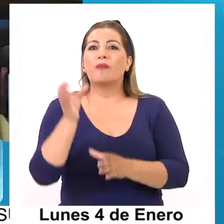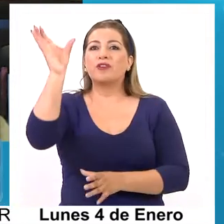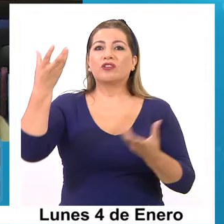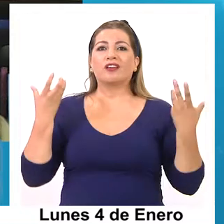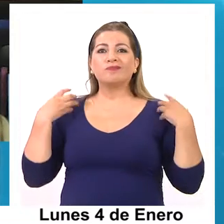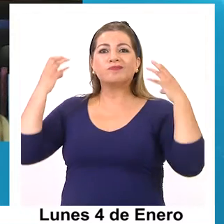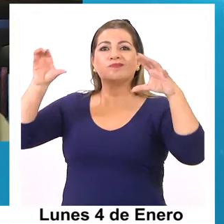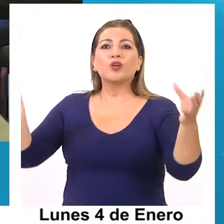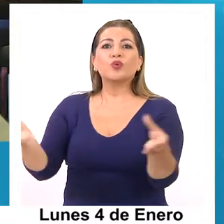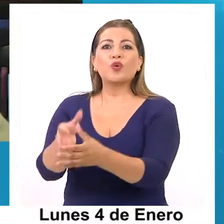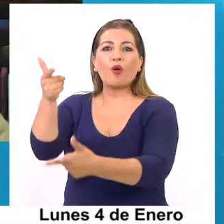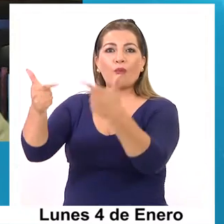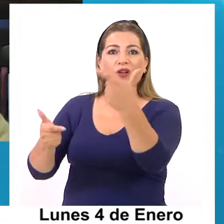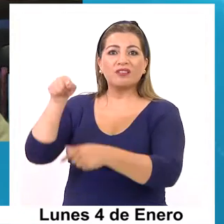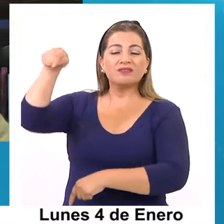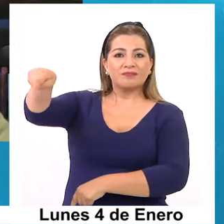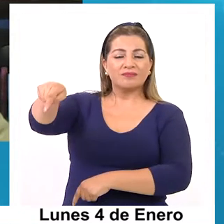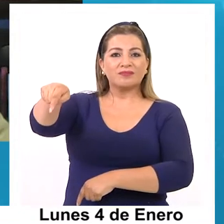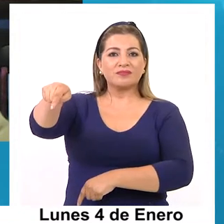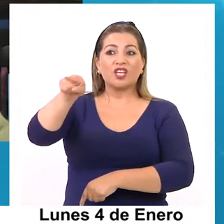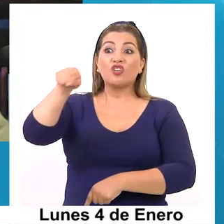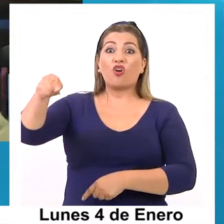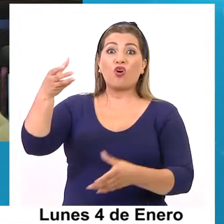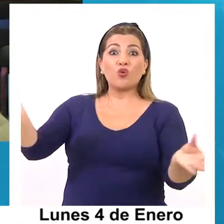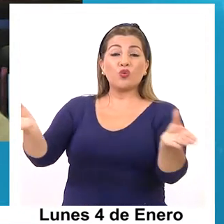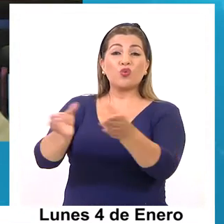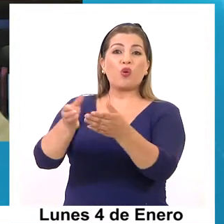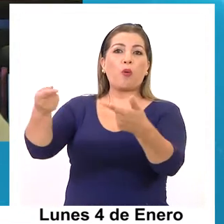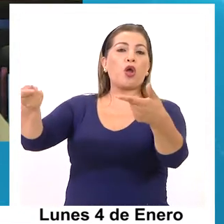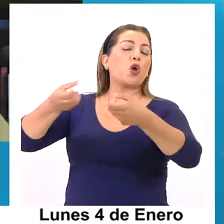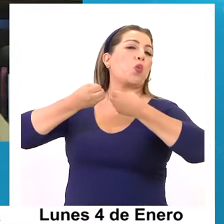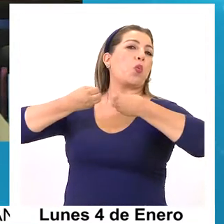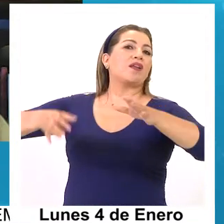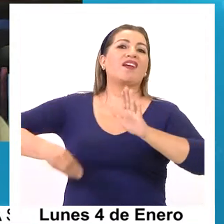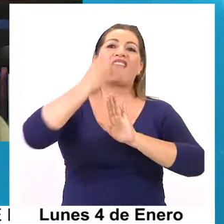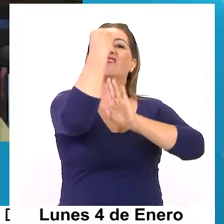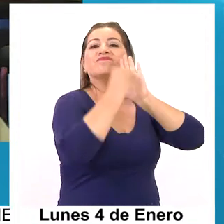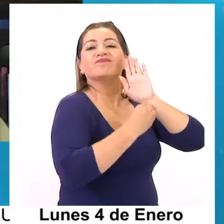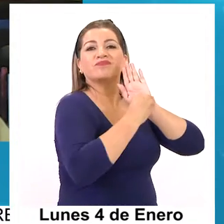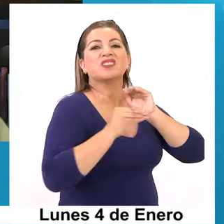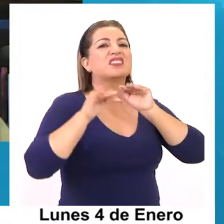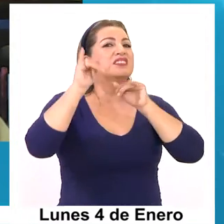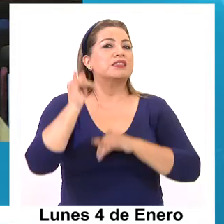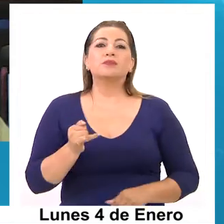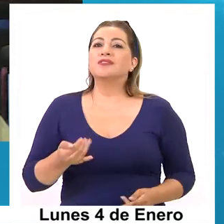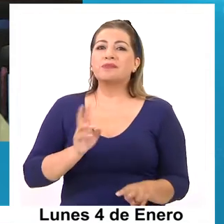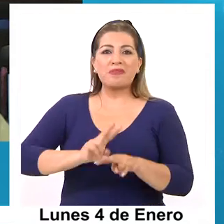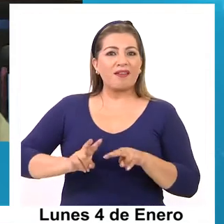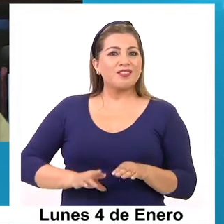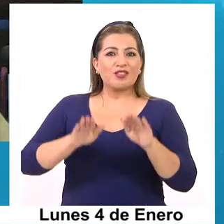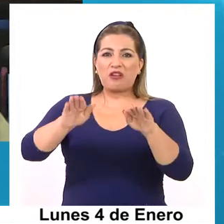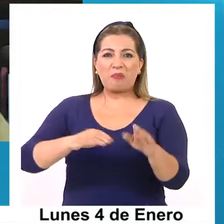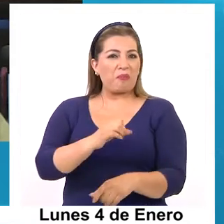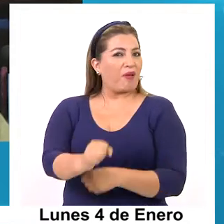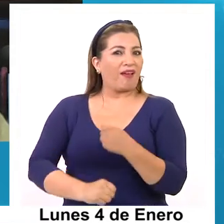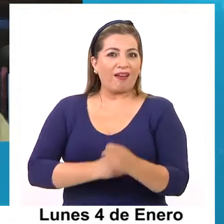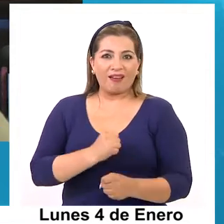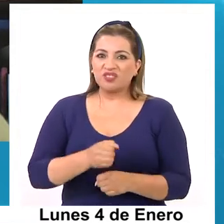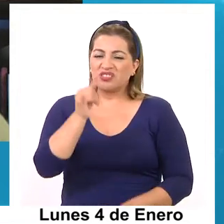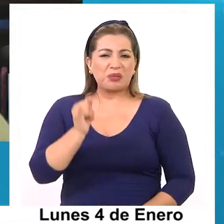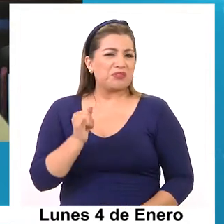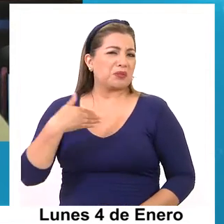para los partidos. Y no que los partidos armen algo a la pinta de ellos, como siempre lo han hecho todos los años, y